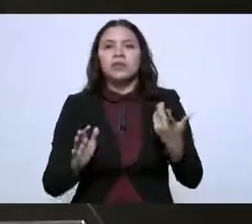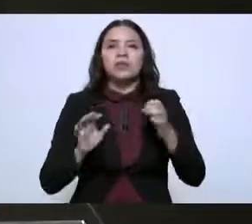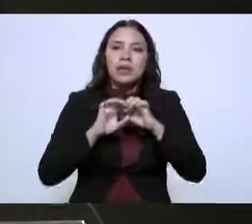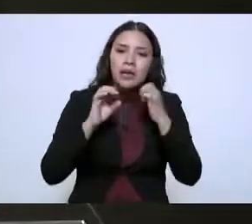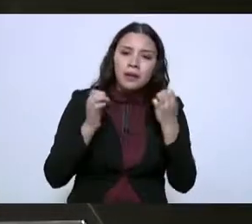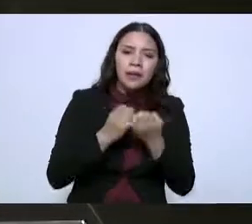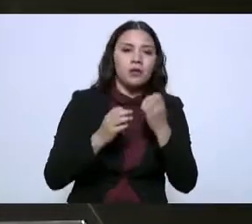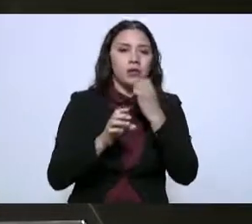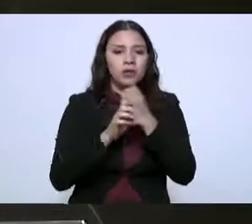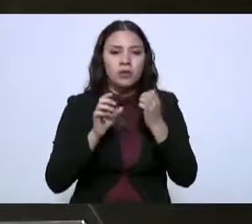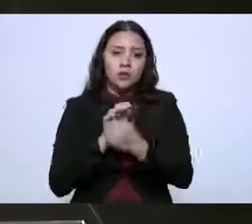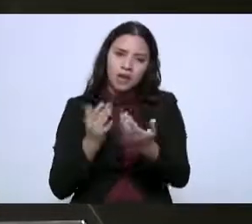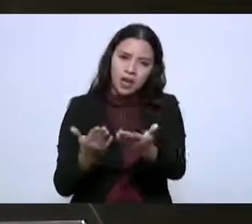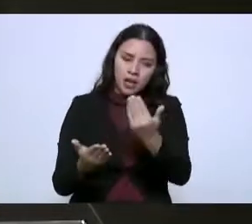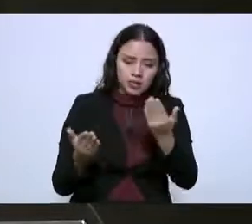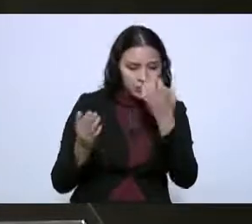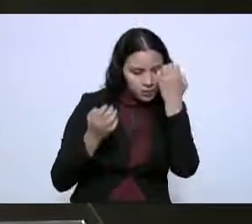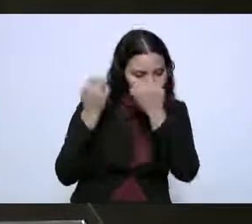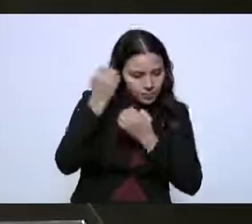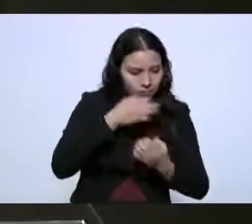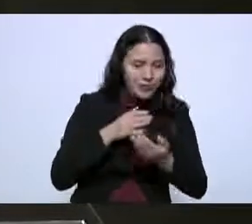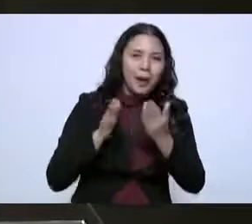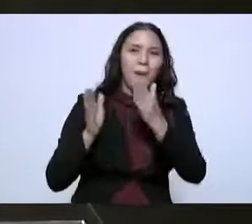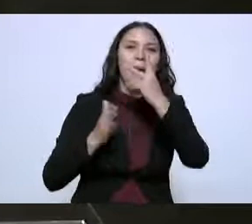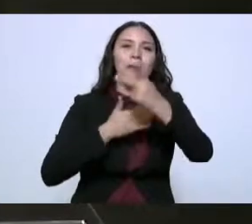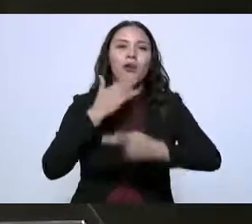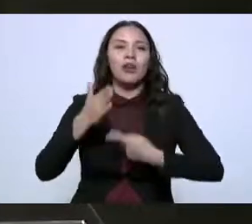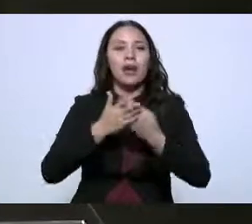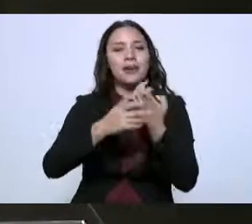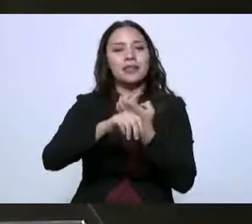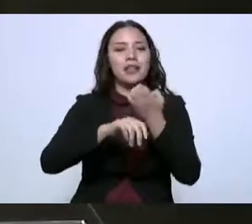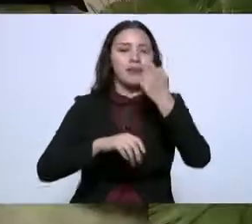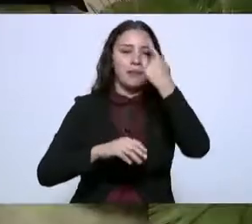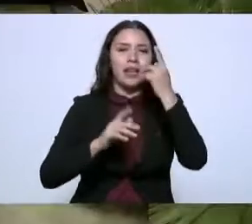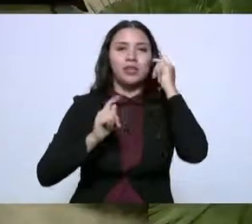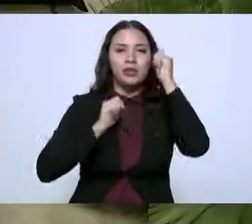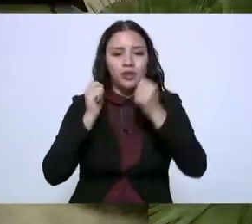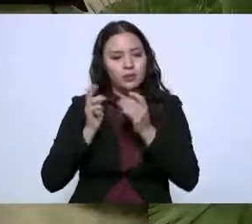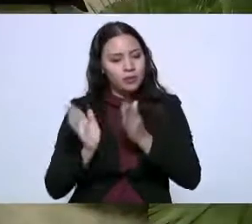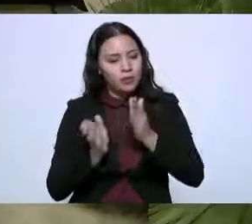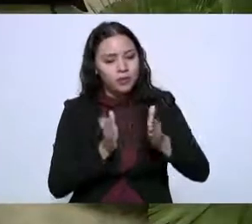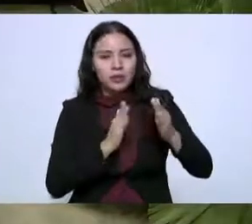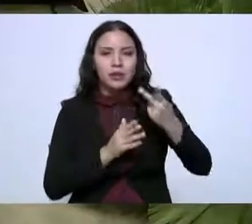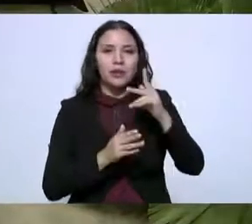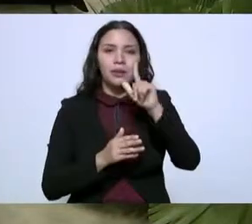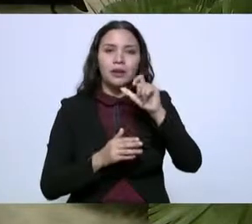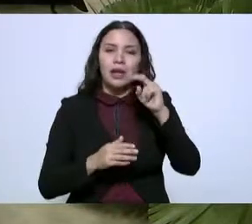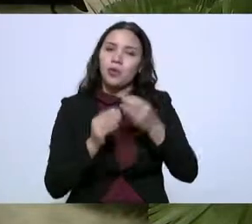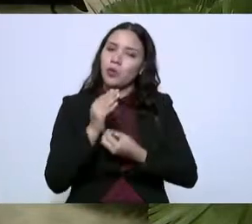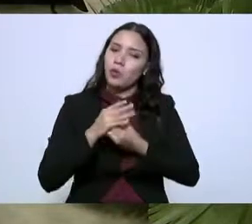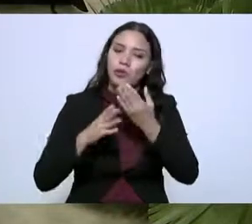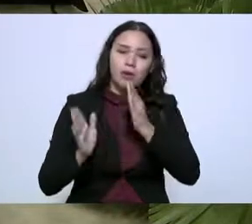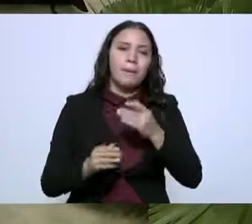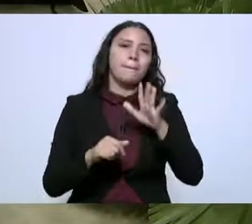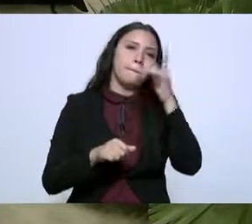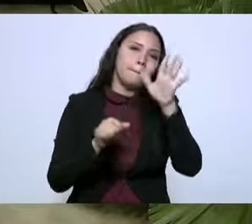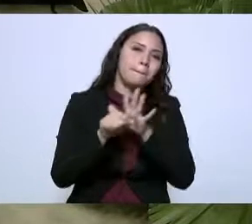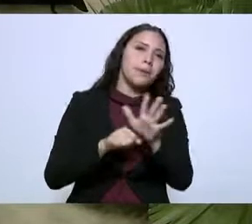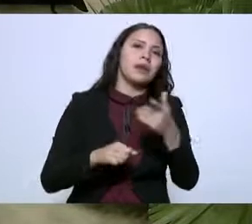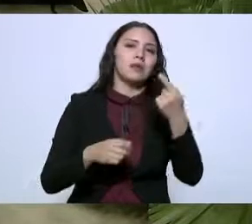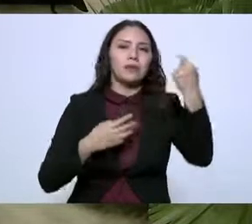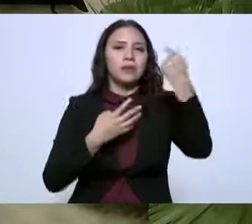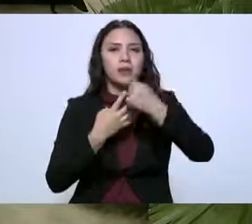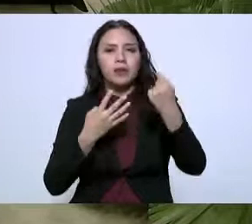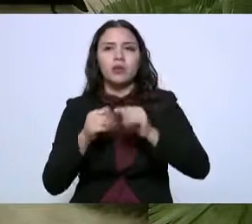evaluación del programa estatal de turismo en caso de que así lo requieran de la construcción de indicadores y de